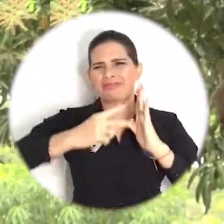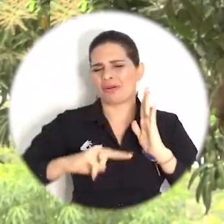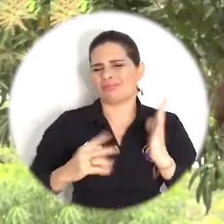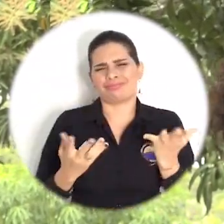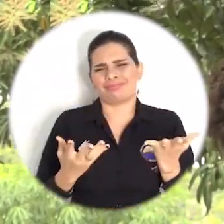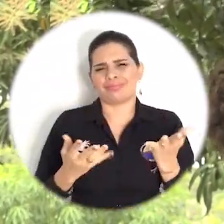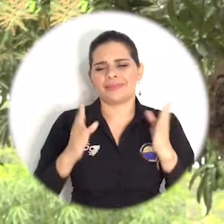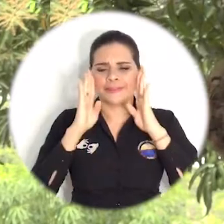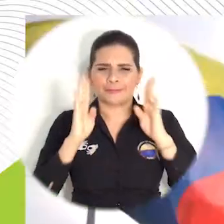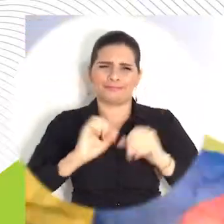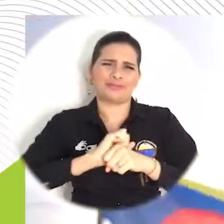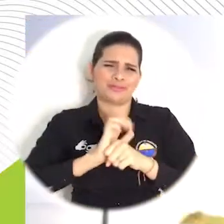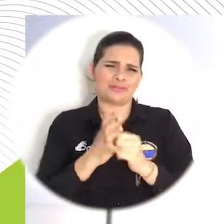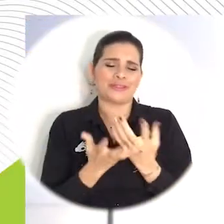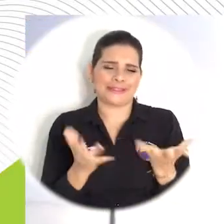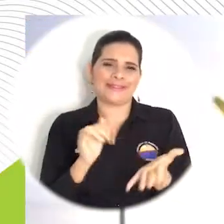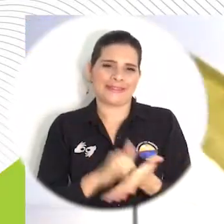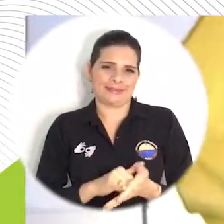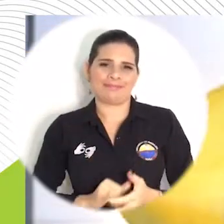económicas, de salud pública.